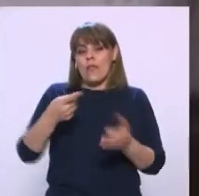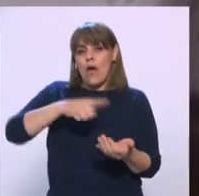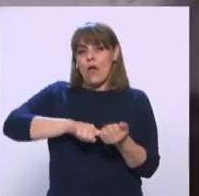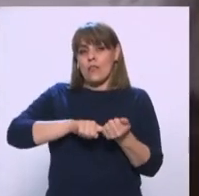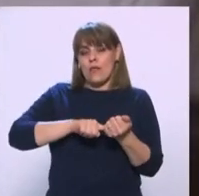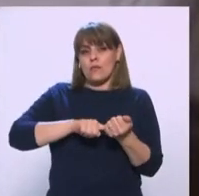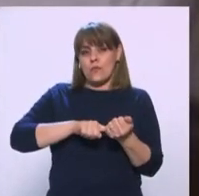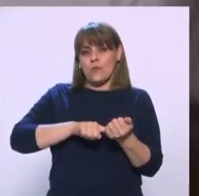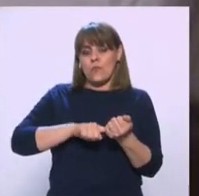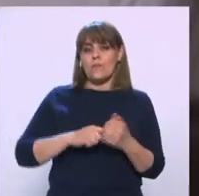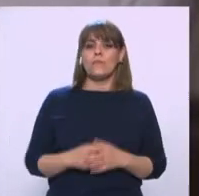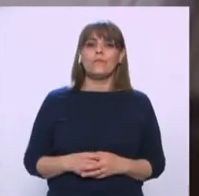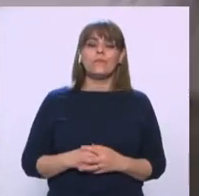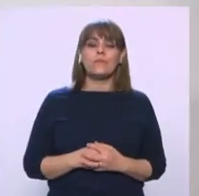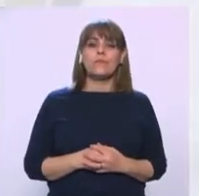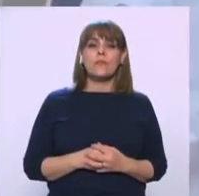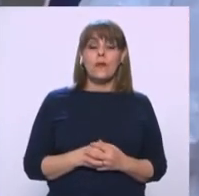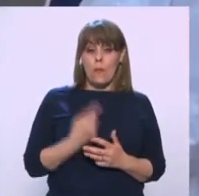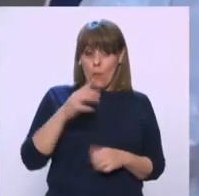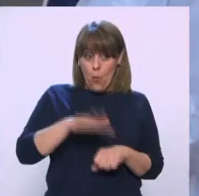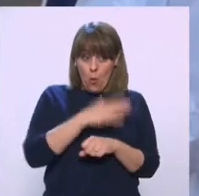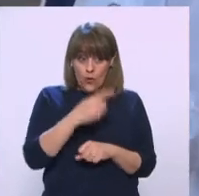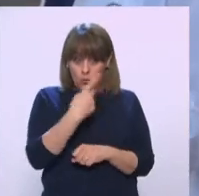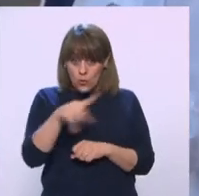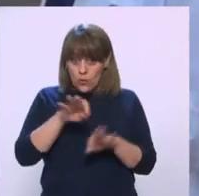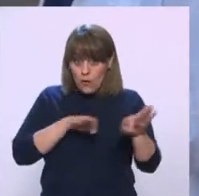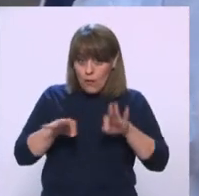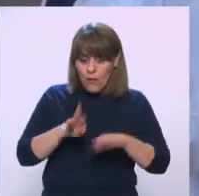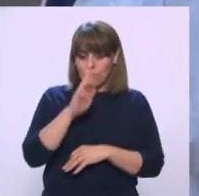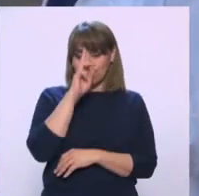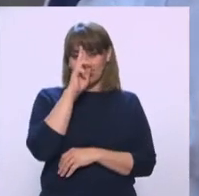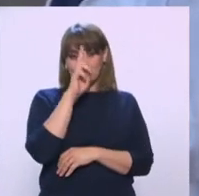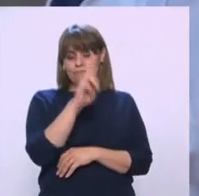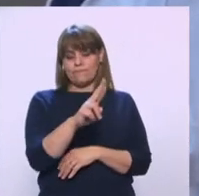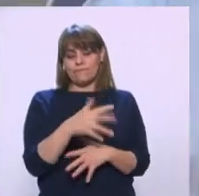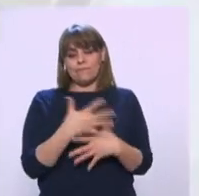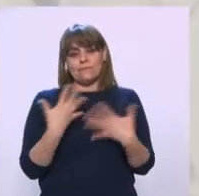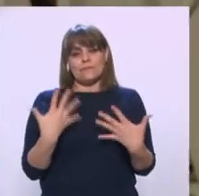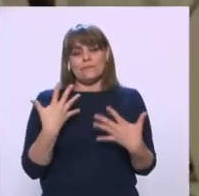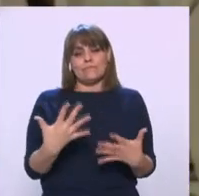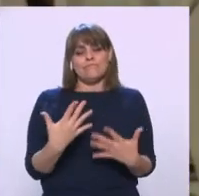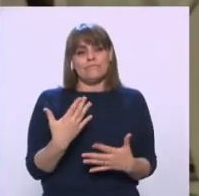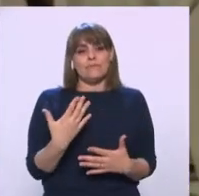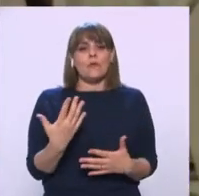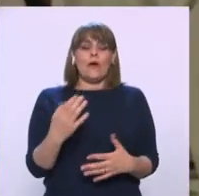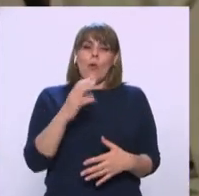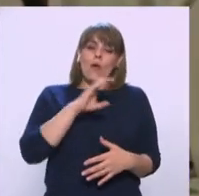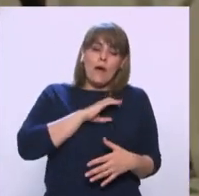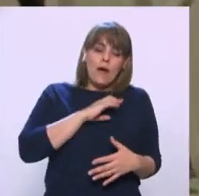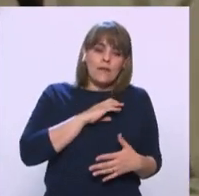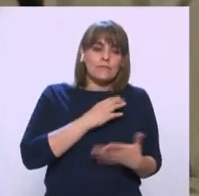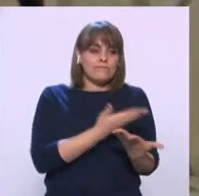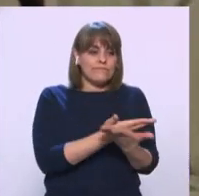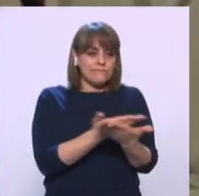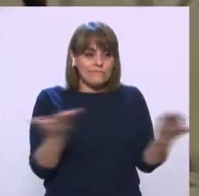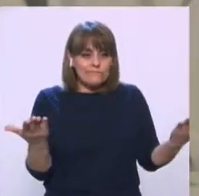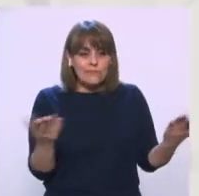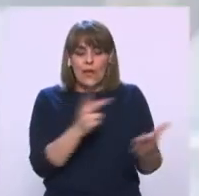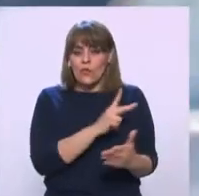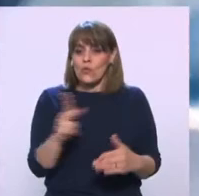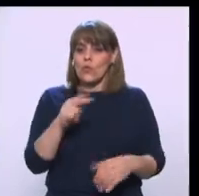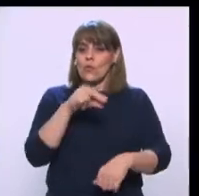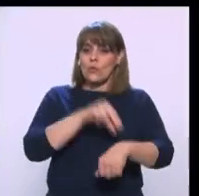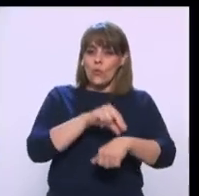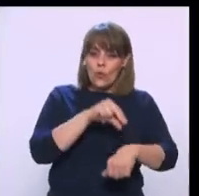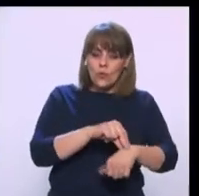eso mi reconocimiento amplio, fraterno a todos los médicos y